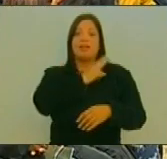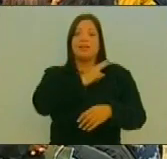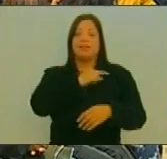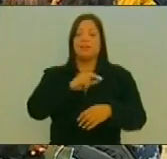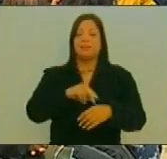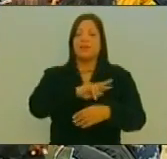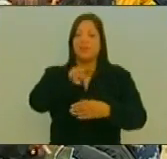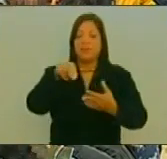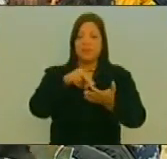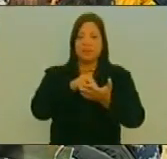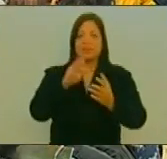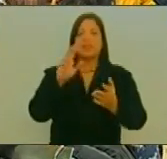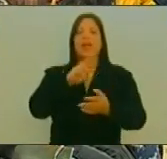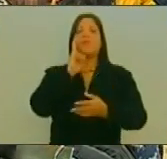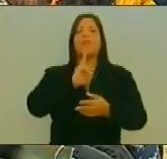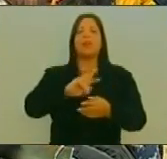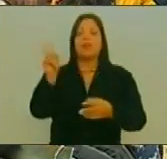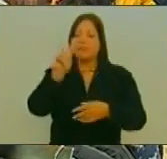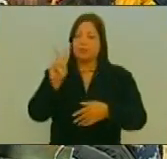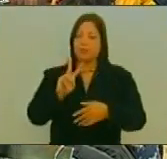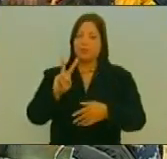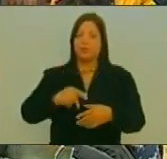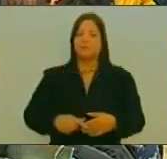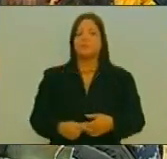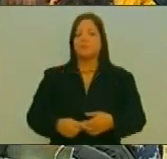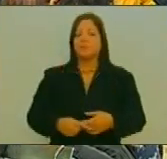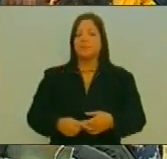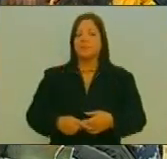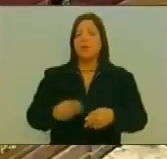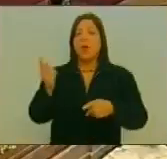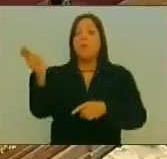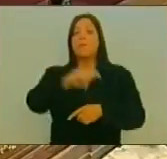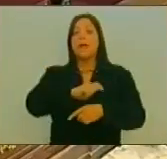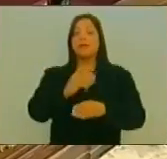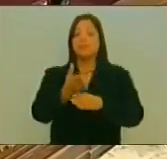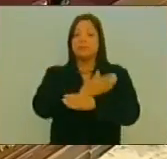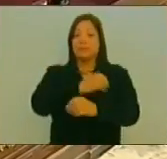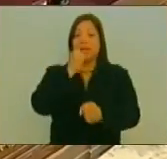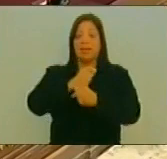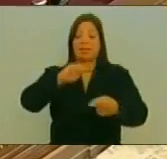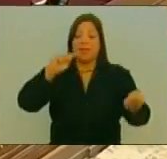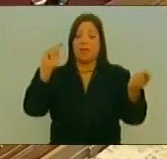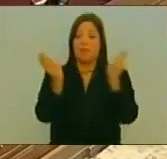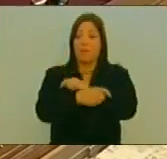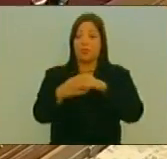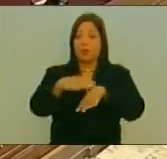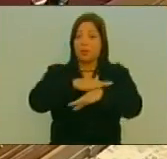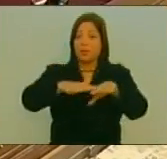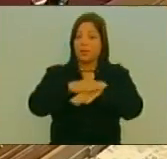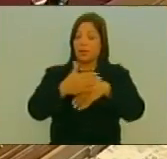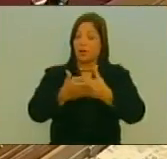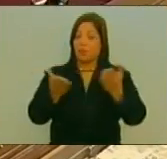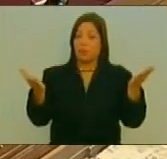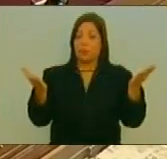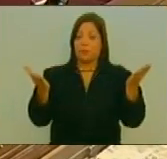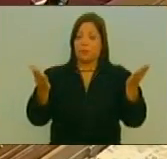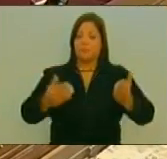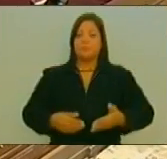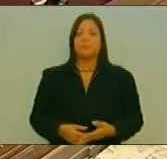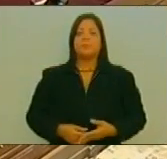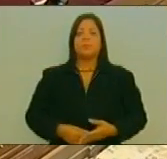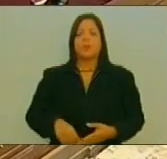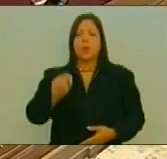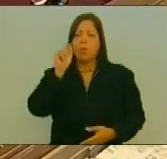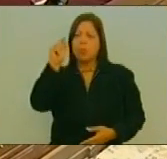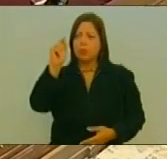General de la República Bolivariana de Venezuela A un mes de gestión de la transformación del Ministerio Público En